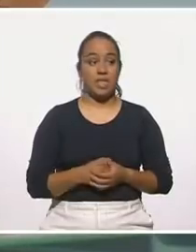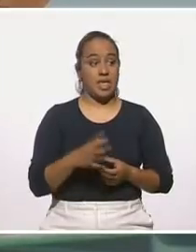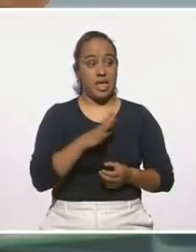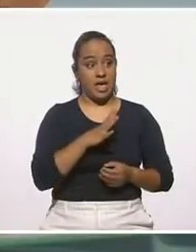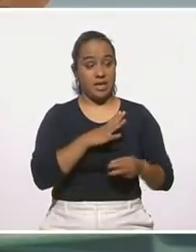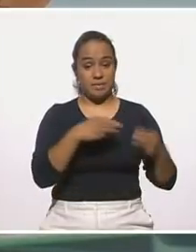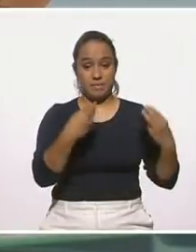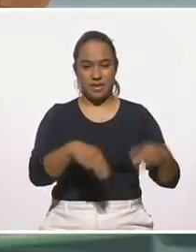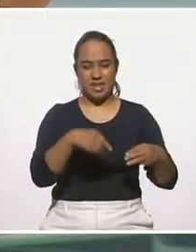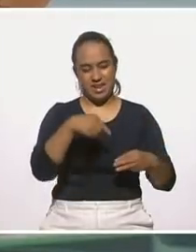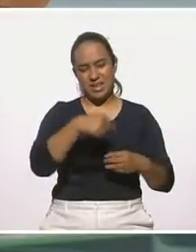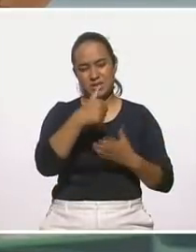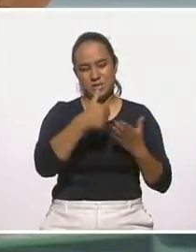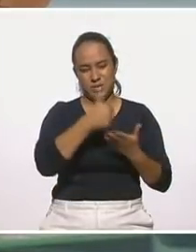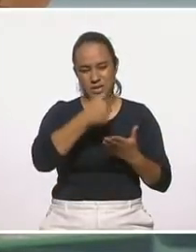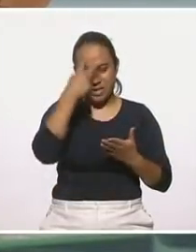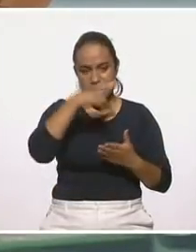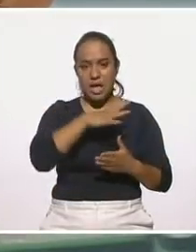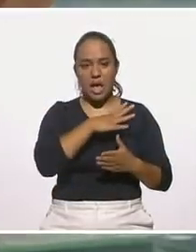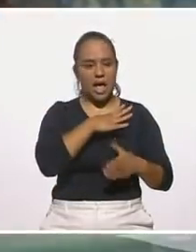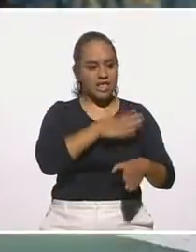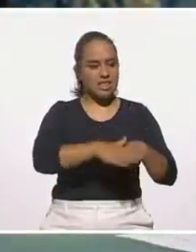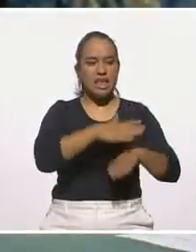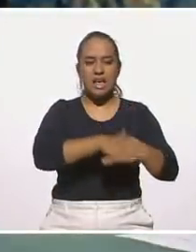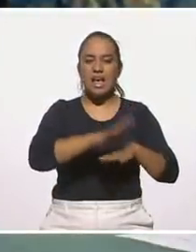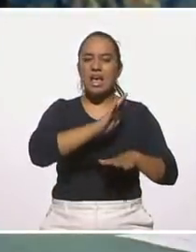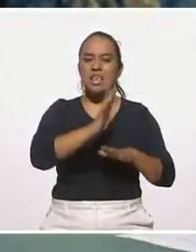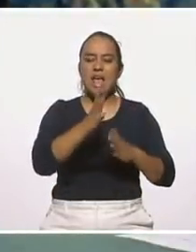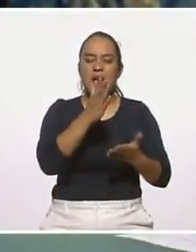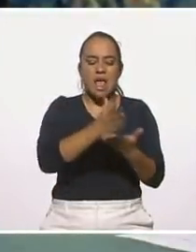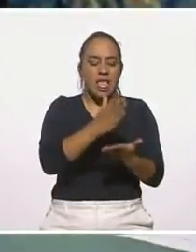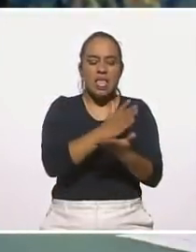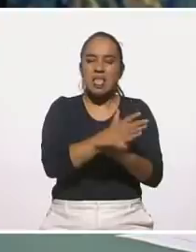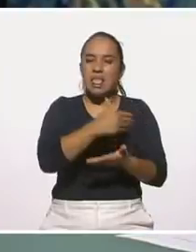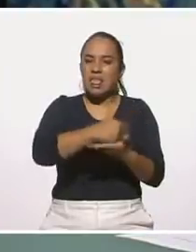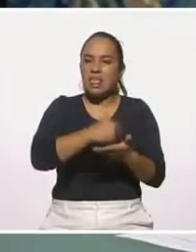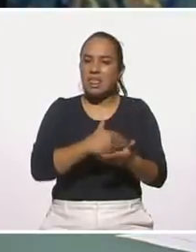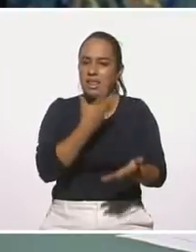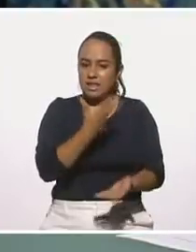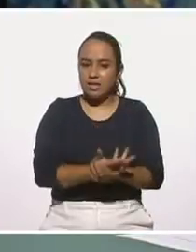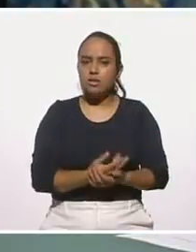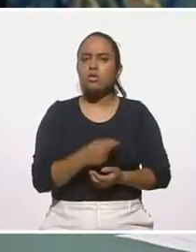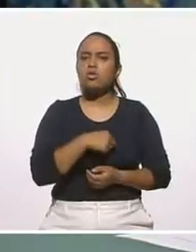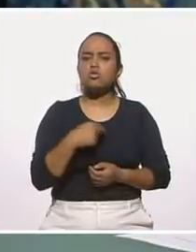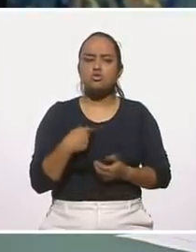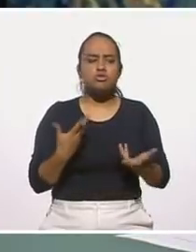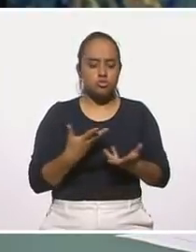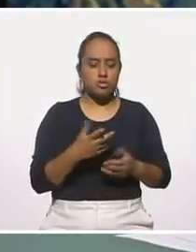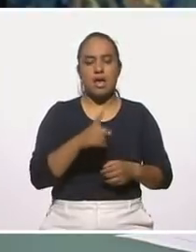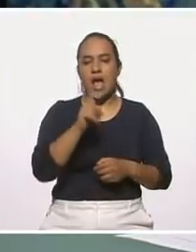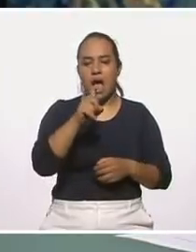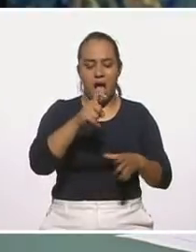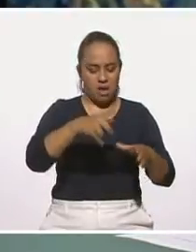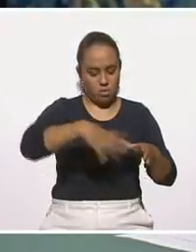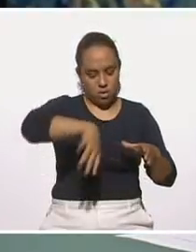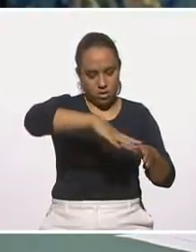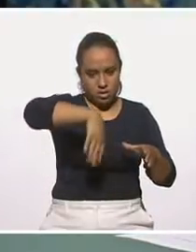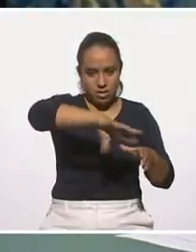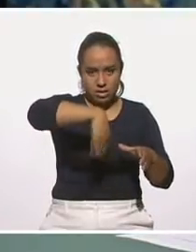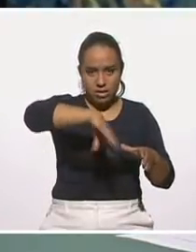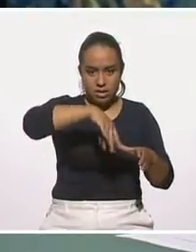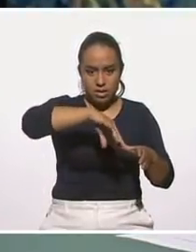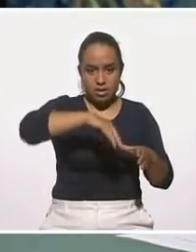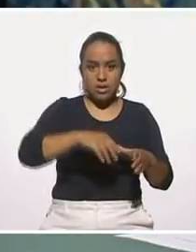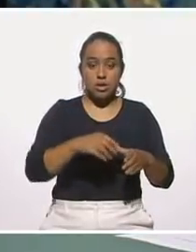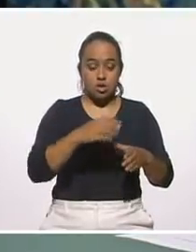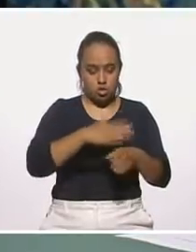mercados de nuestra ciudad encontramos nopales ya picaditos. Ajá. Lo único que vamos a hacer es lavarlos, en un recipiente poner esos